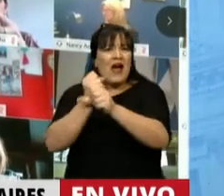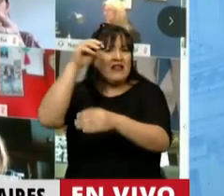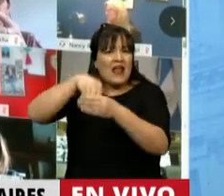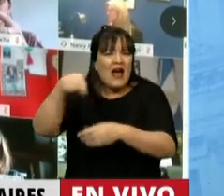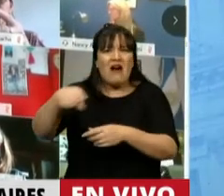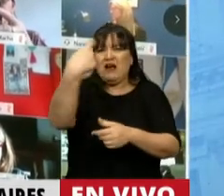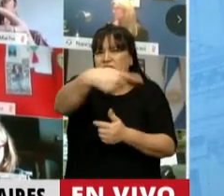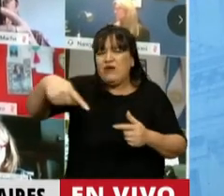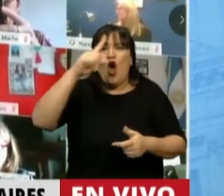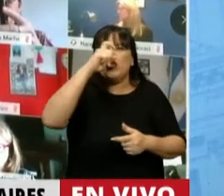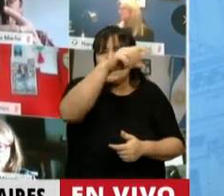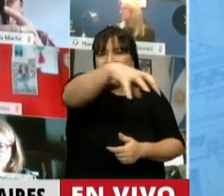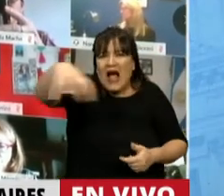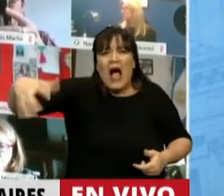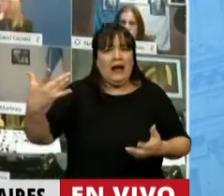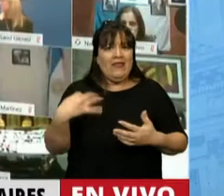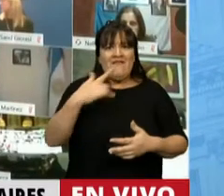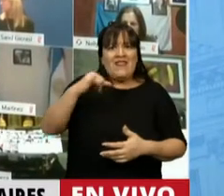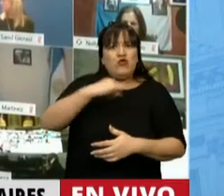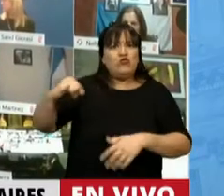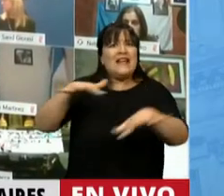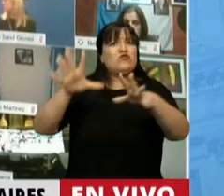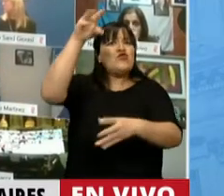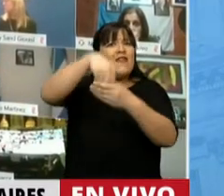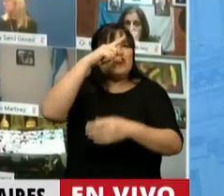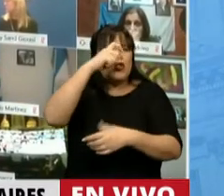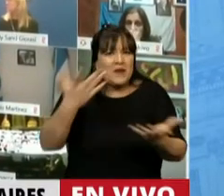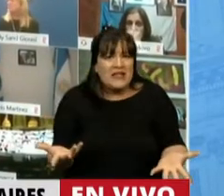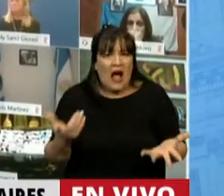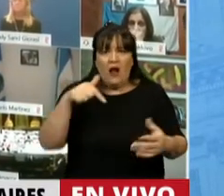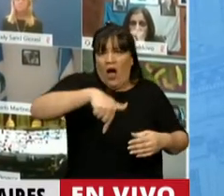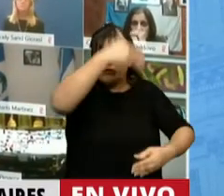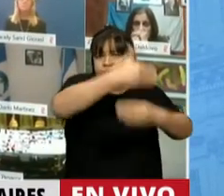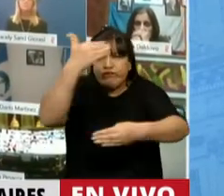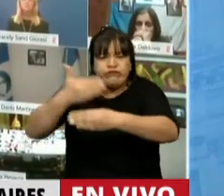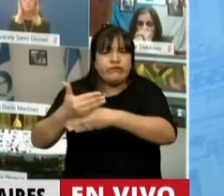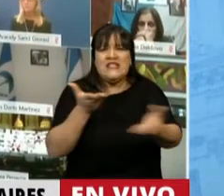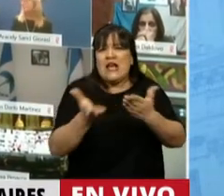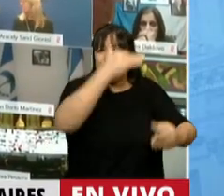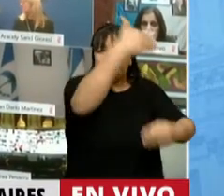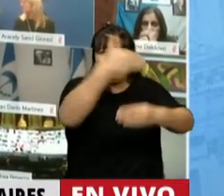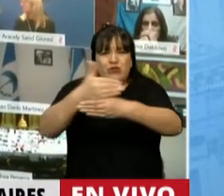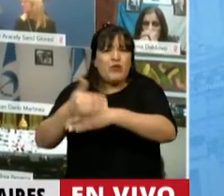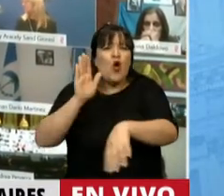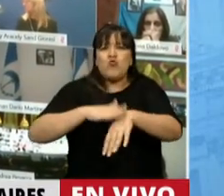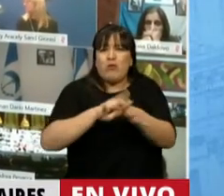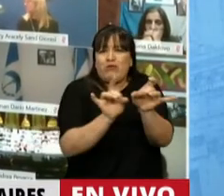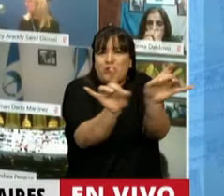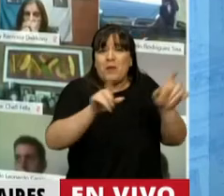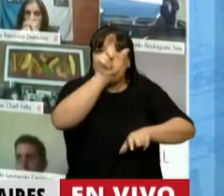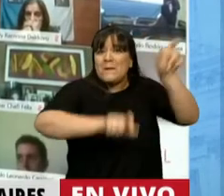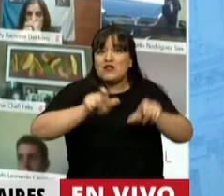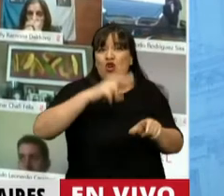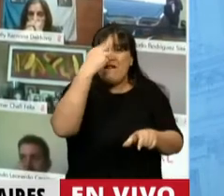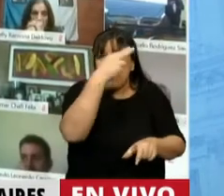de distintos hospitales teniendo que denunciar la situación. Se cierran servicios enteros por la cantidad de contagios de COVID del personal